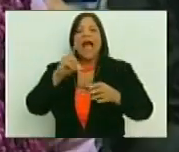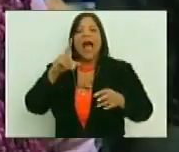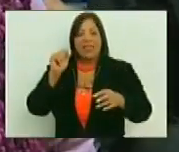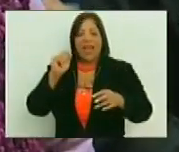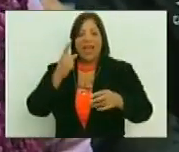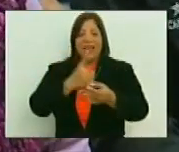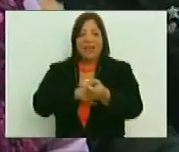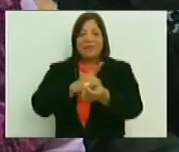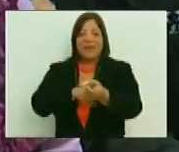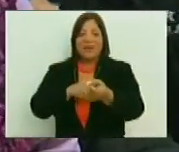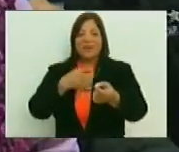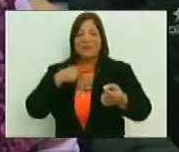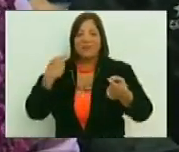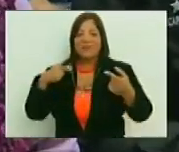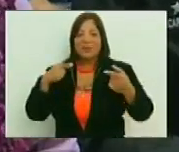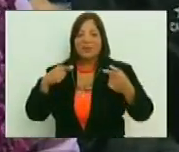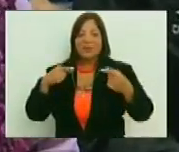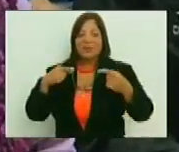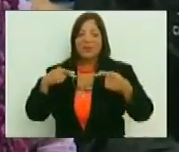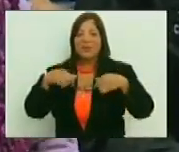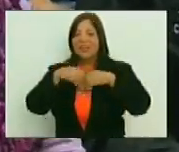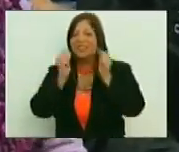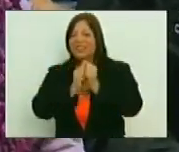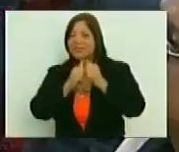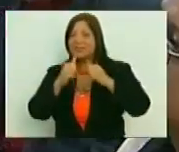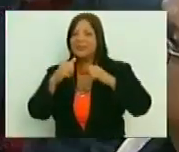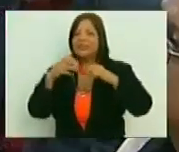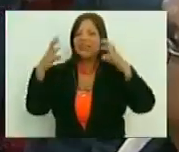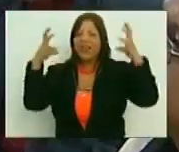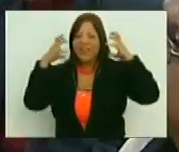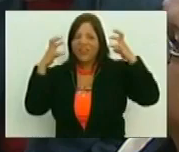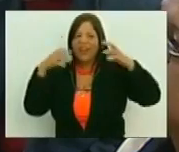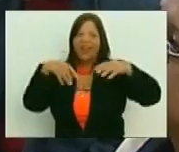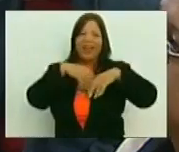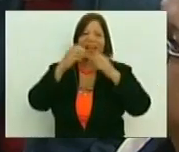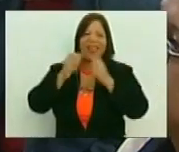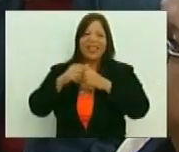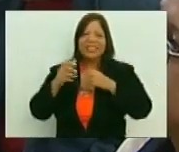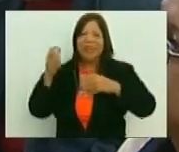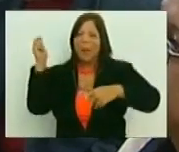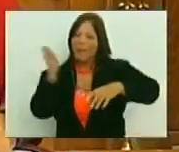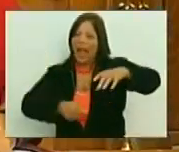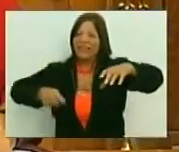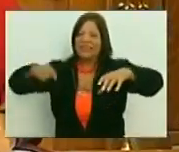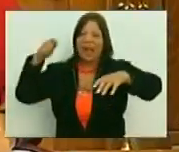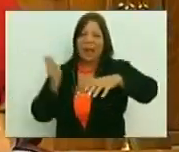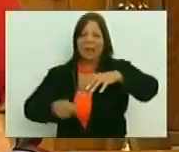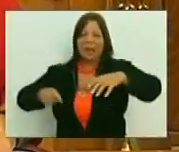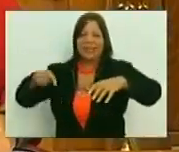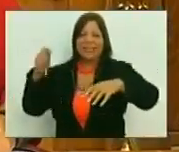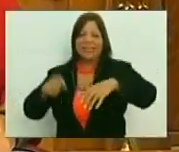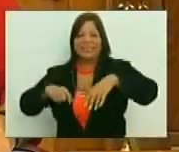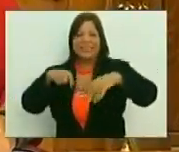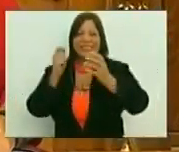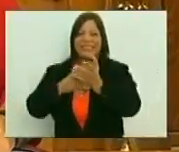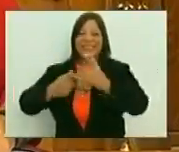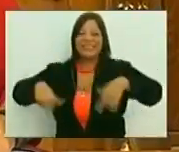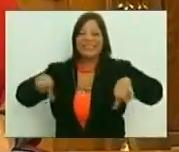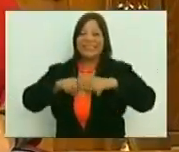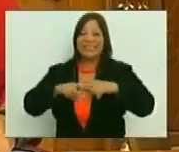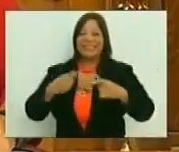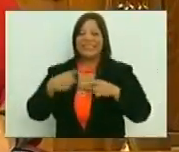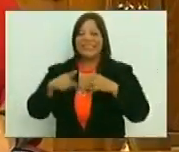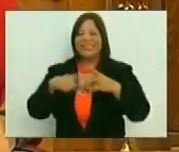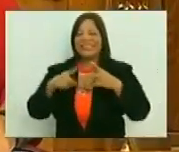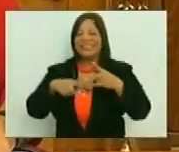iba a tumbar una rosa y entonces uno se enfrenta al mogote, con la hacha, el machete, la broma, no es fácil entrarle, ¿no?